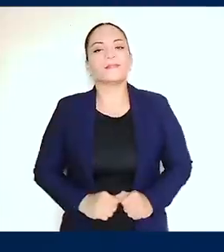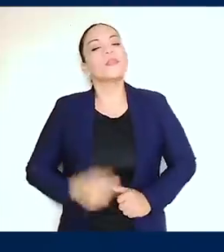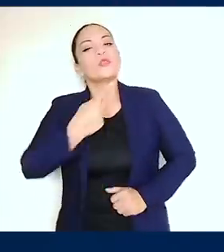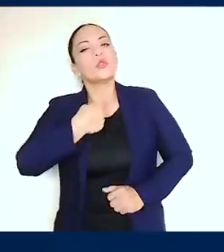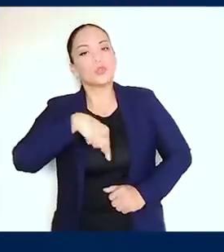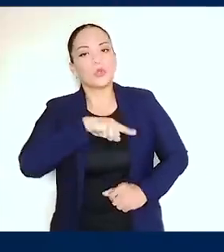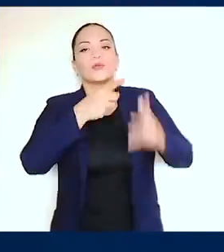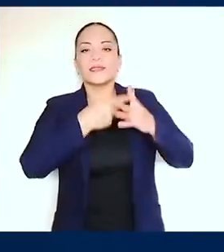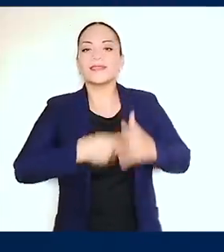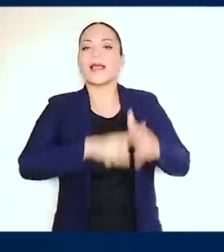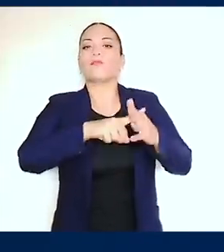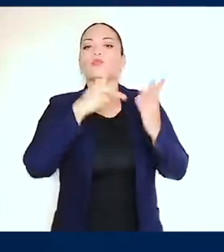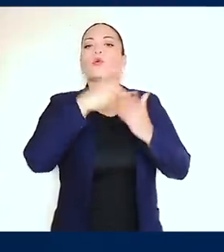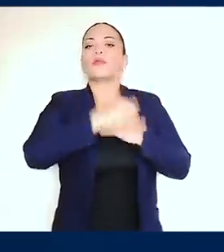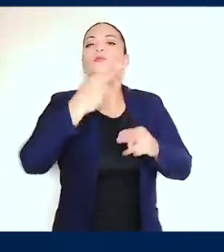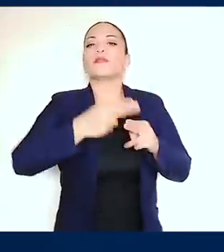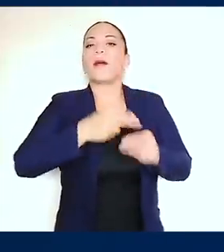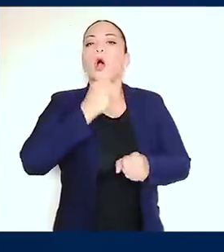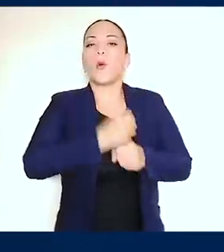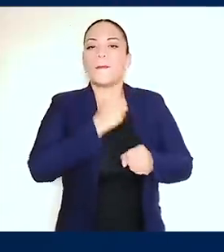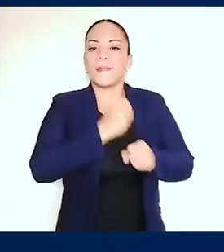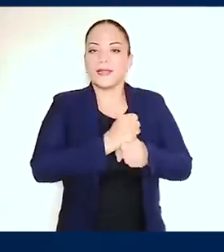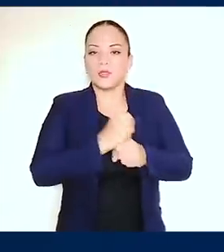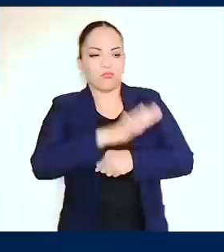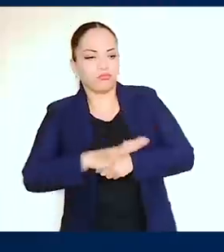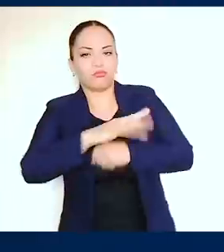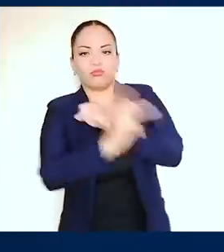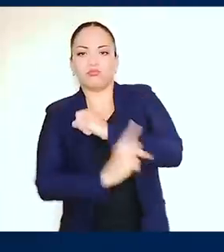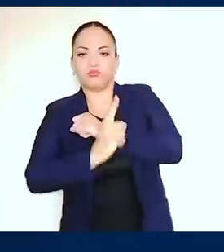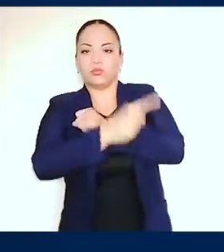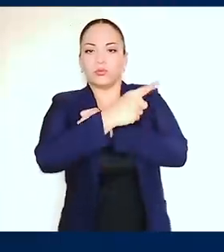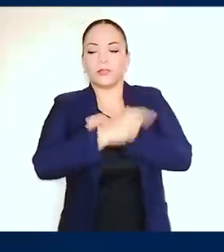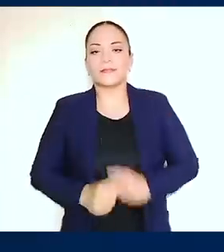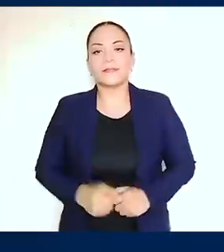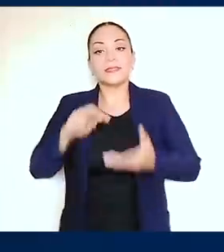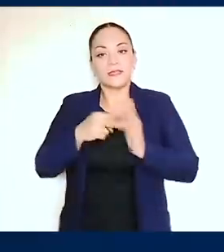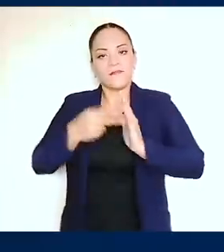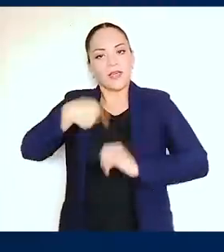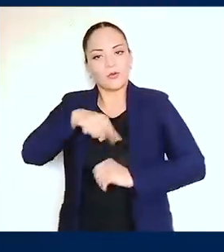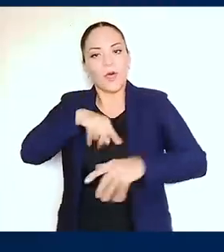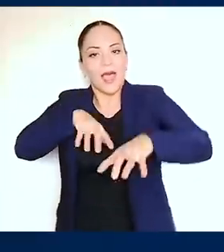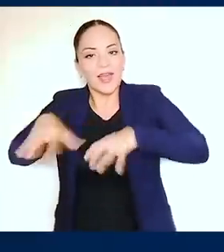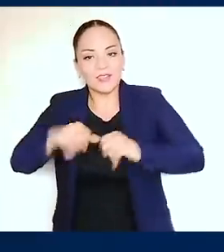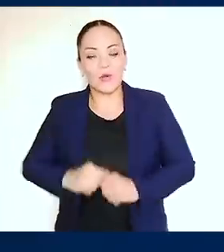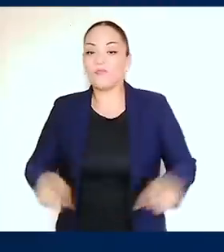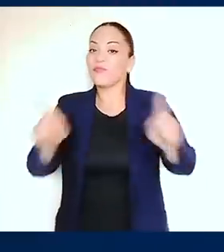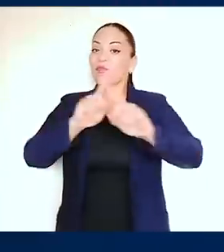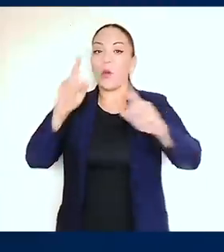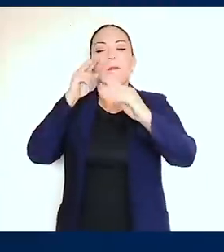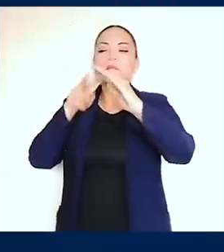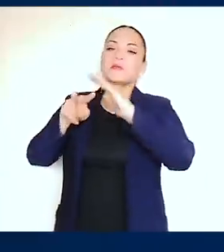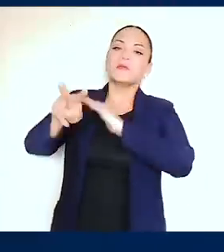Iniciamos Operación Soberanía. Esto es acción, no es visión,